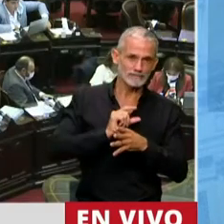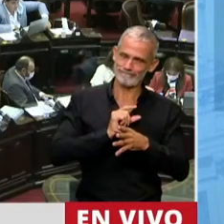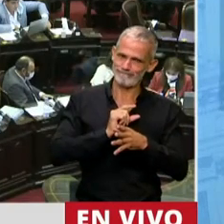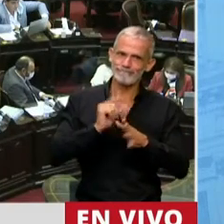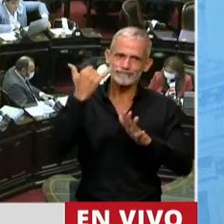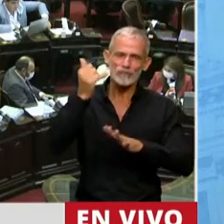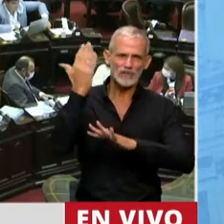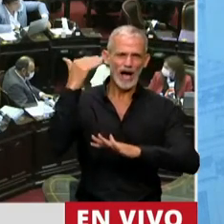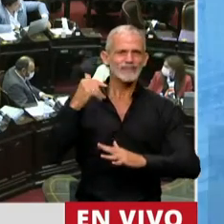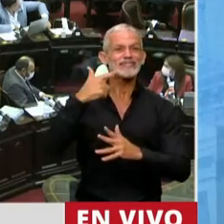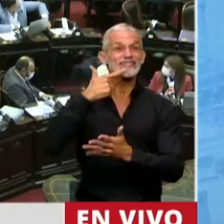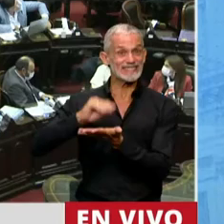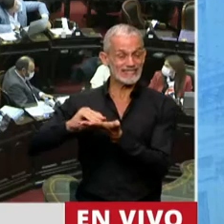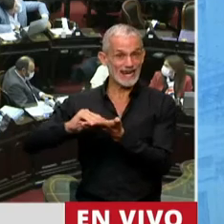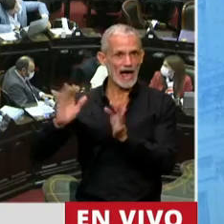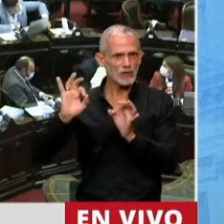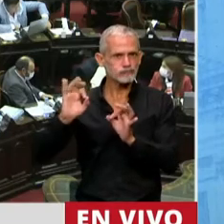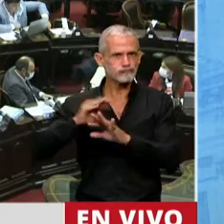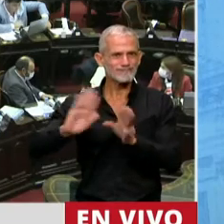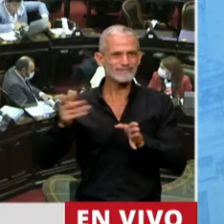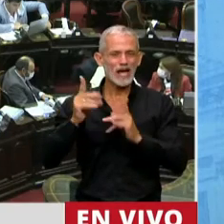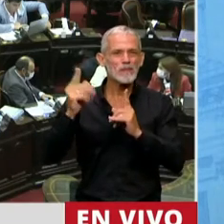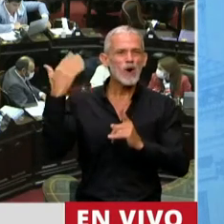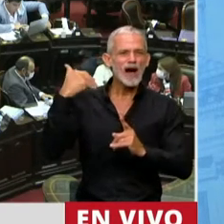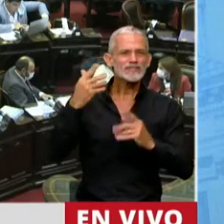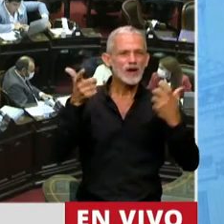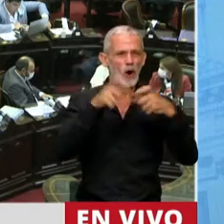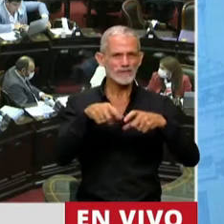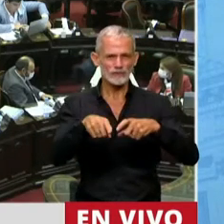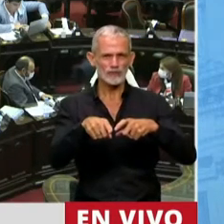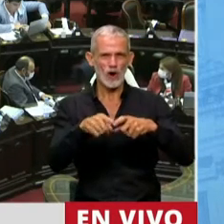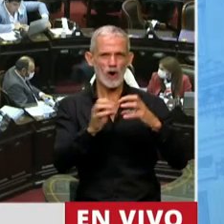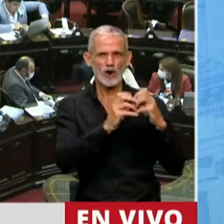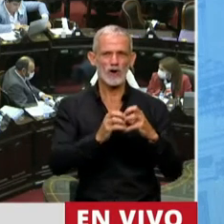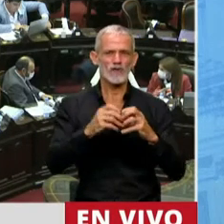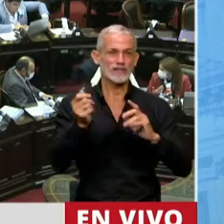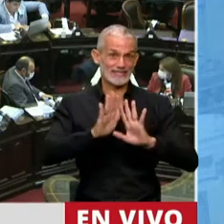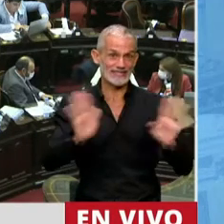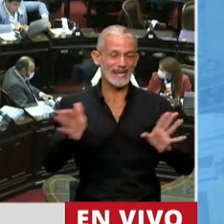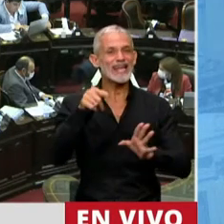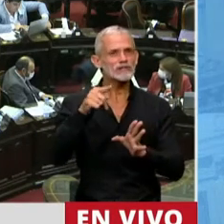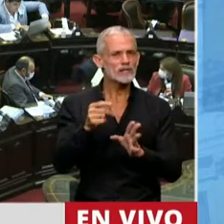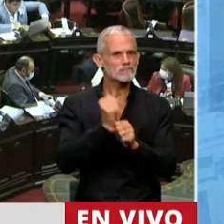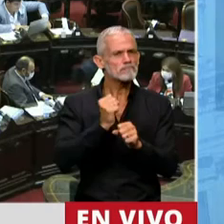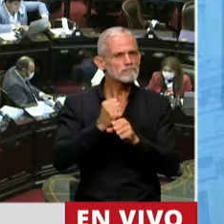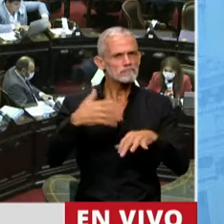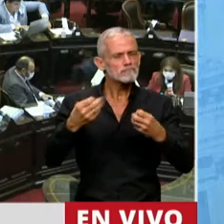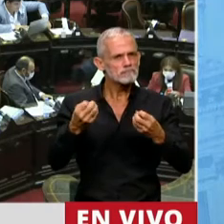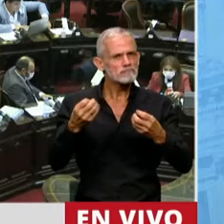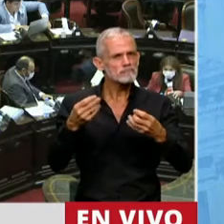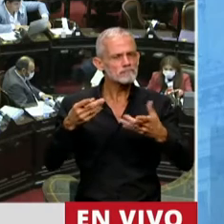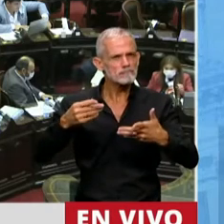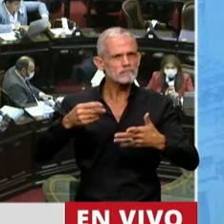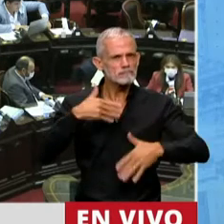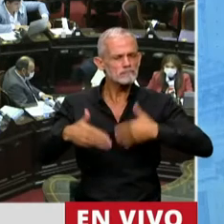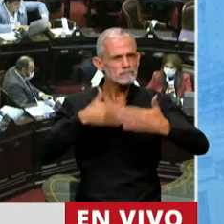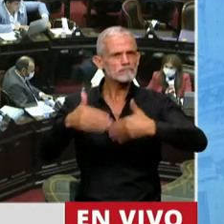demostrado en el tratamiento en el Senado, como lo mismo sucedió ayer en la Comisión, y por eso creo que hay que resaltar el trabajo que hemos venido llevando